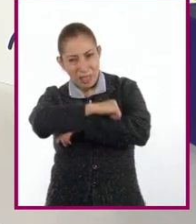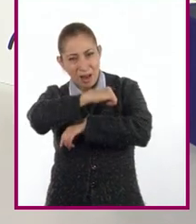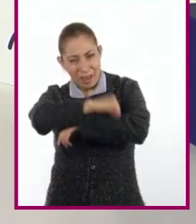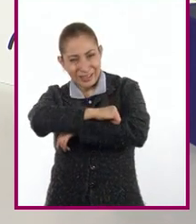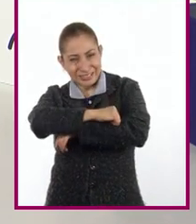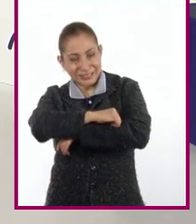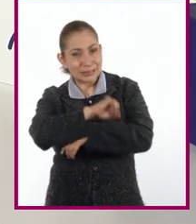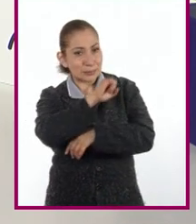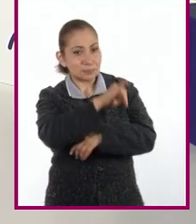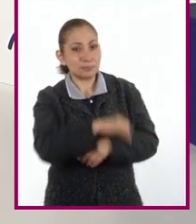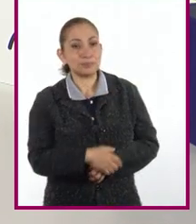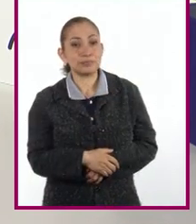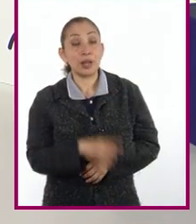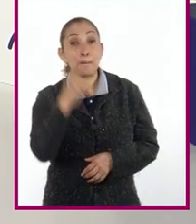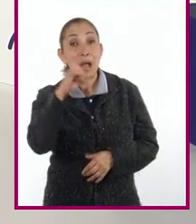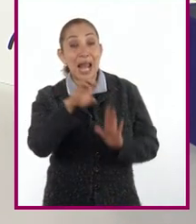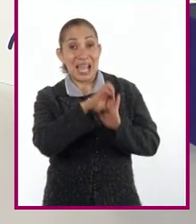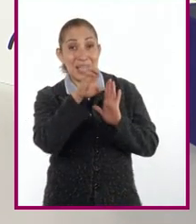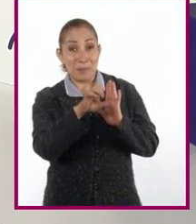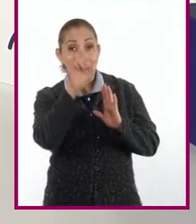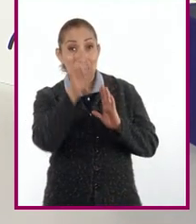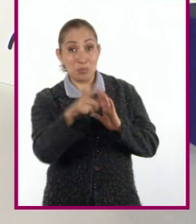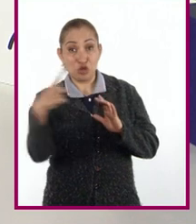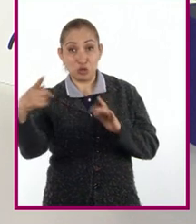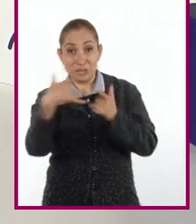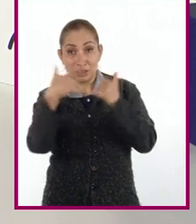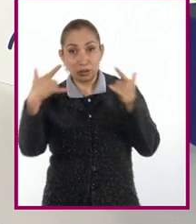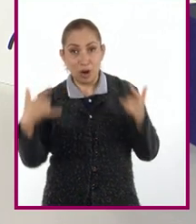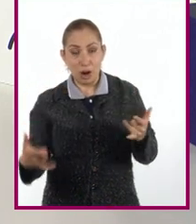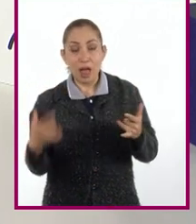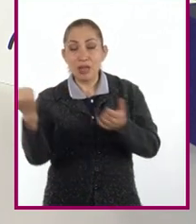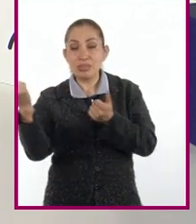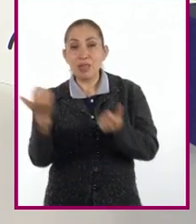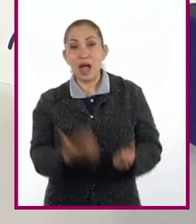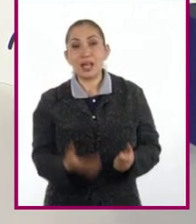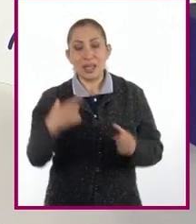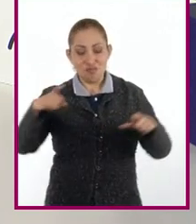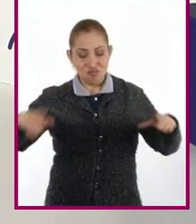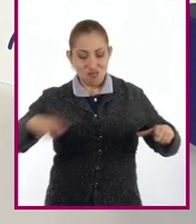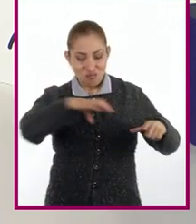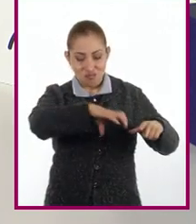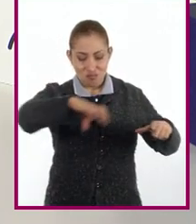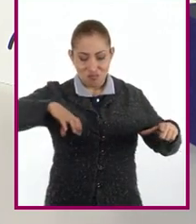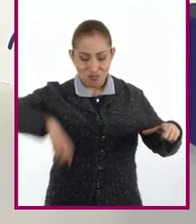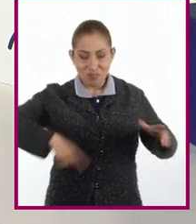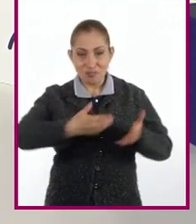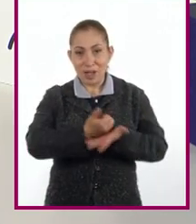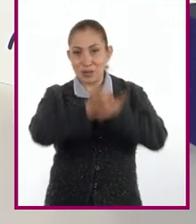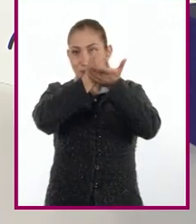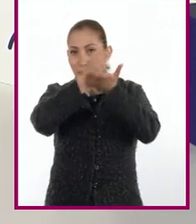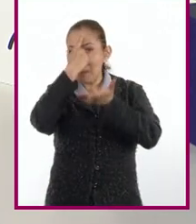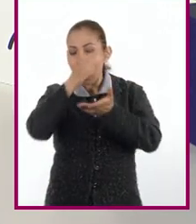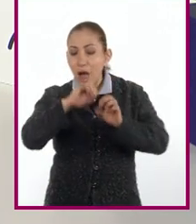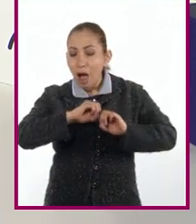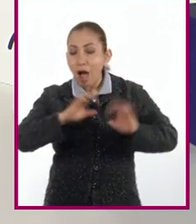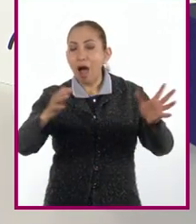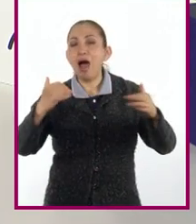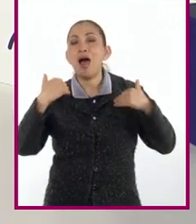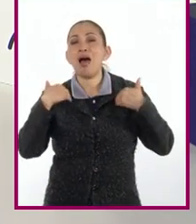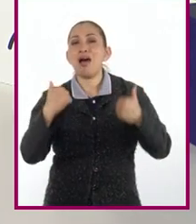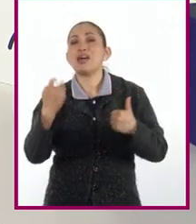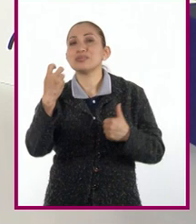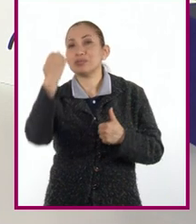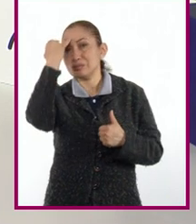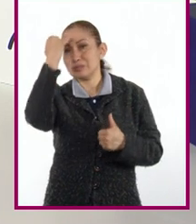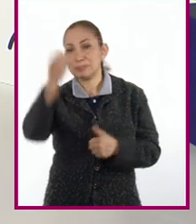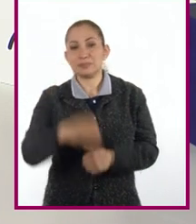Y para ejemplificar su historia, traje una maqueta que nos servirá para entender mejor